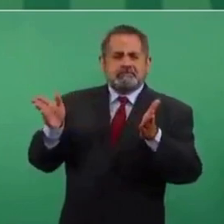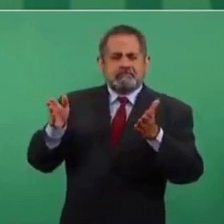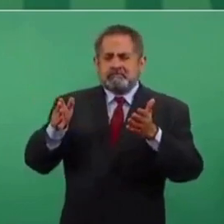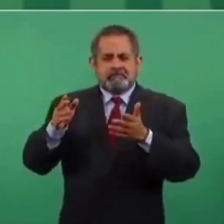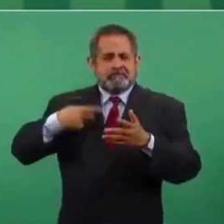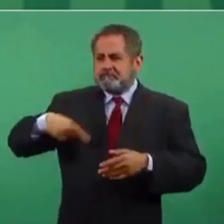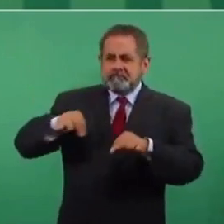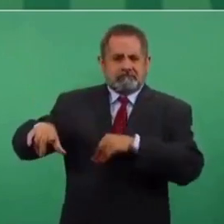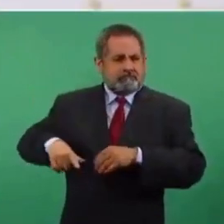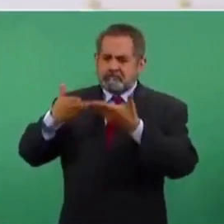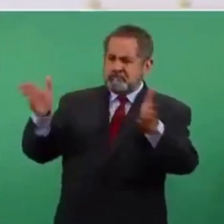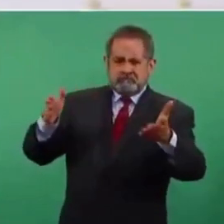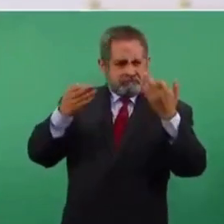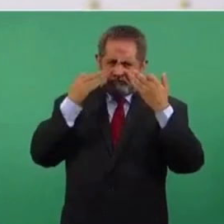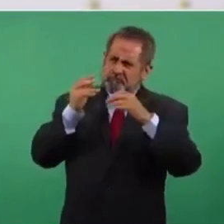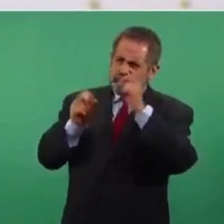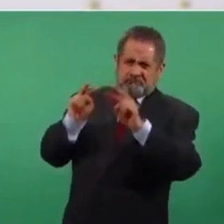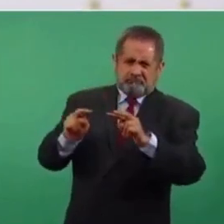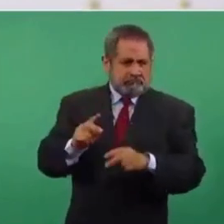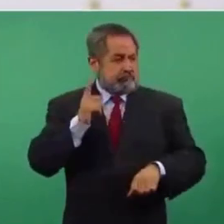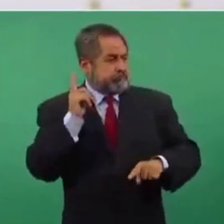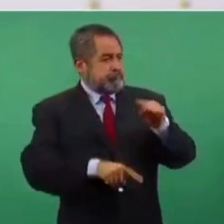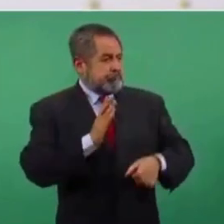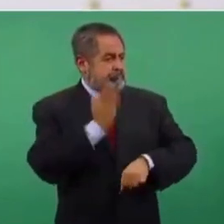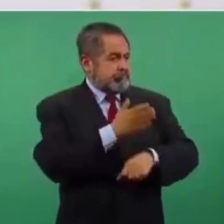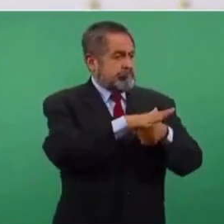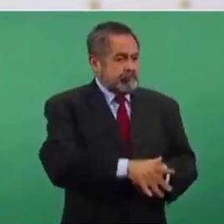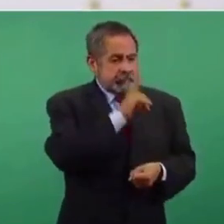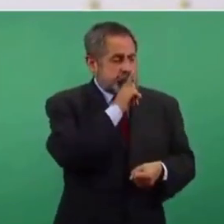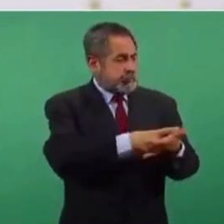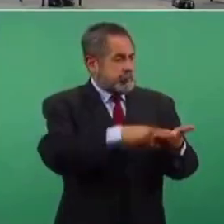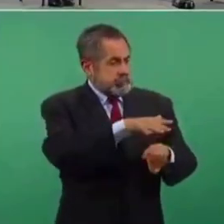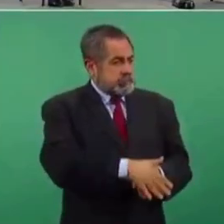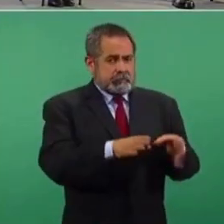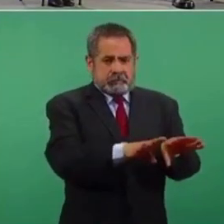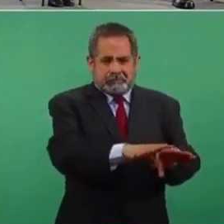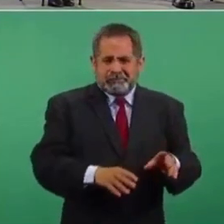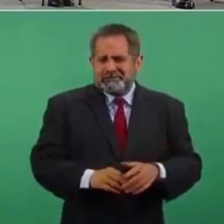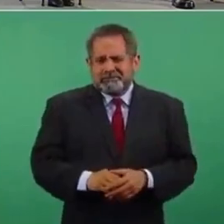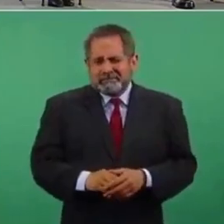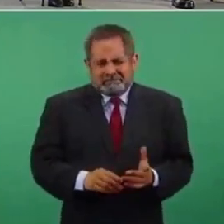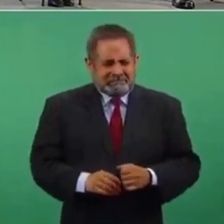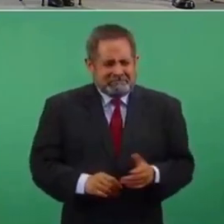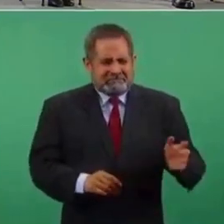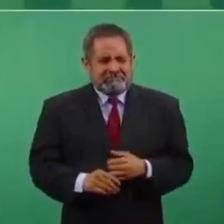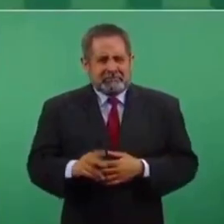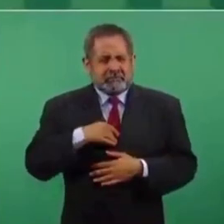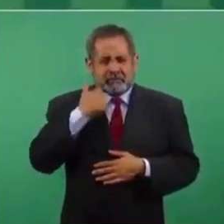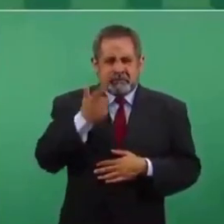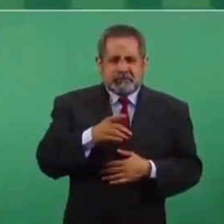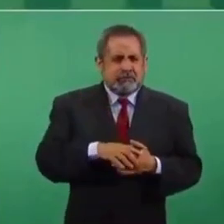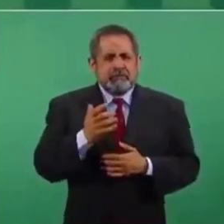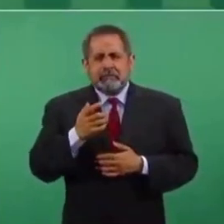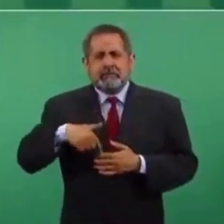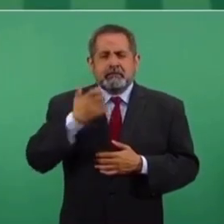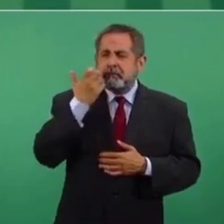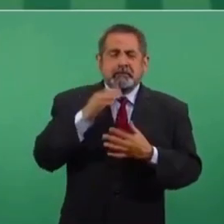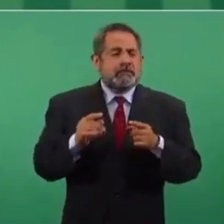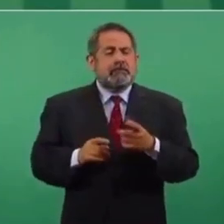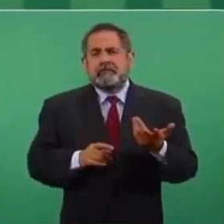sea cada vez más pública y que no haya censura. Además, no queremos que se utilice de excusa